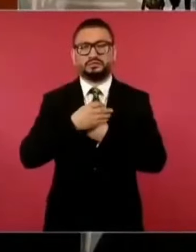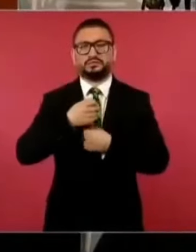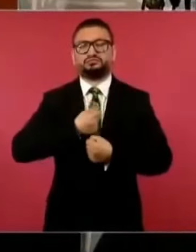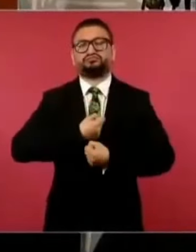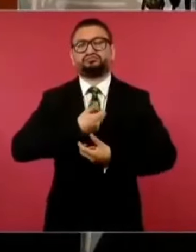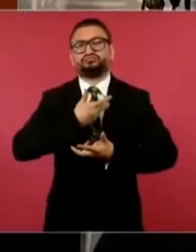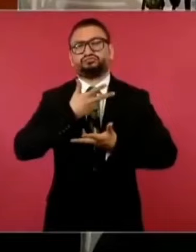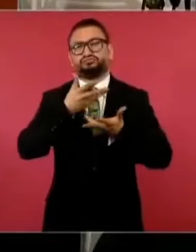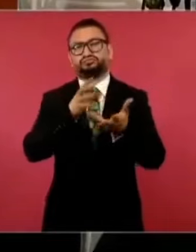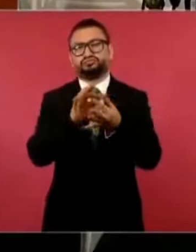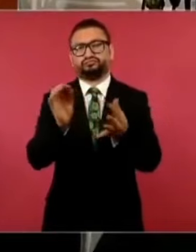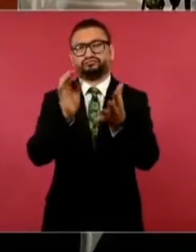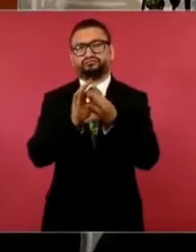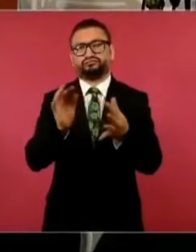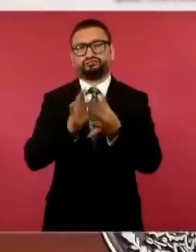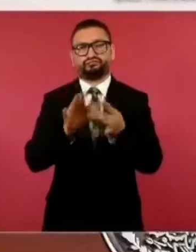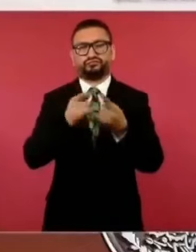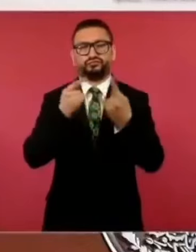todo